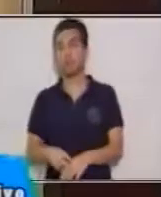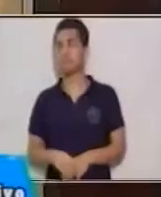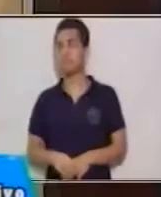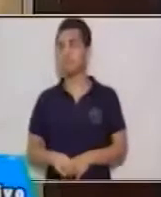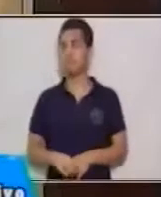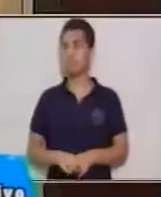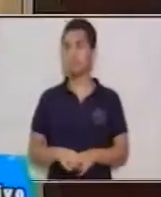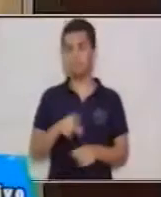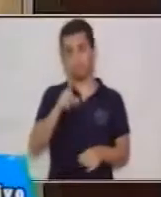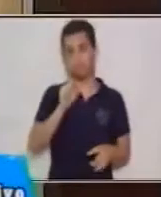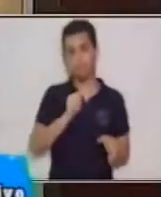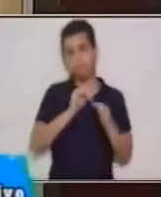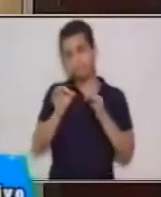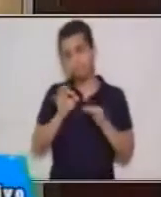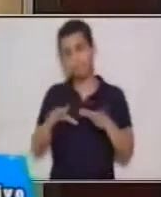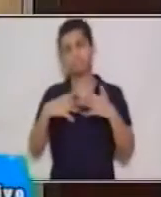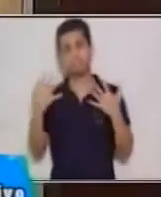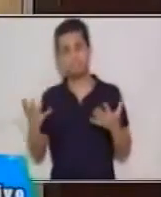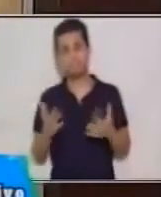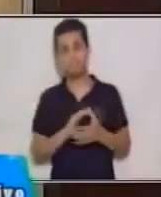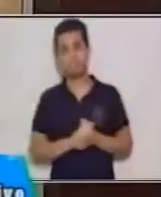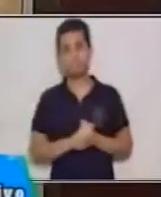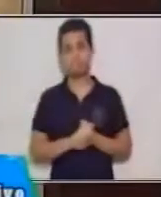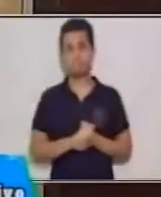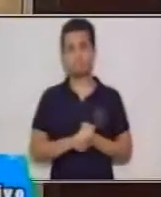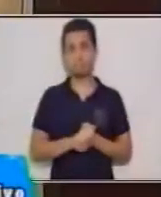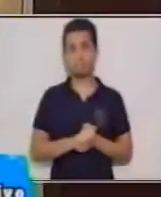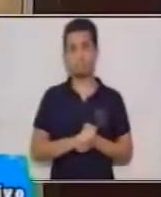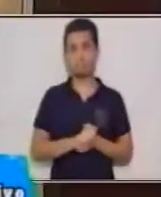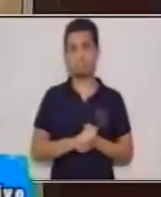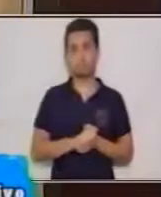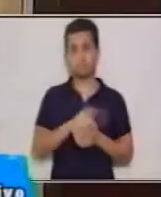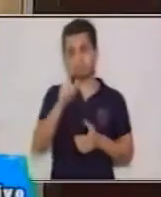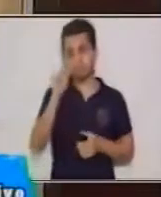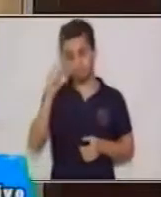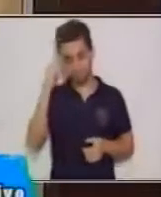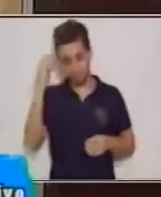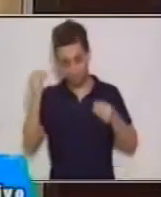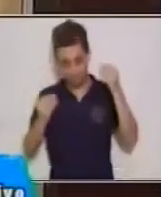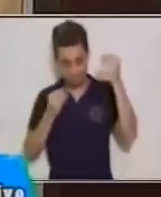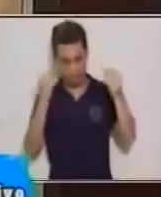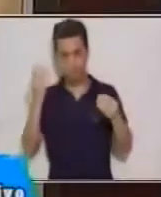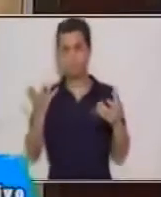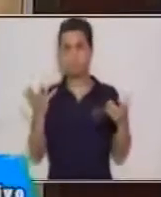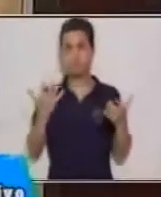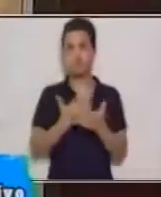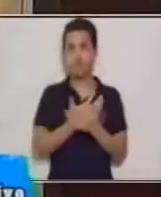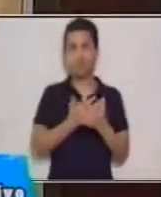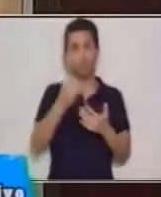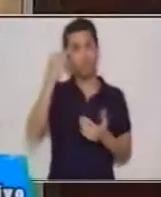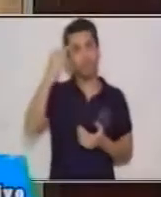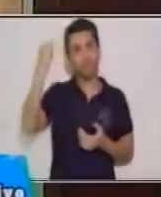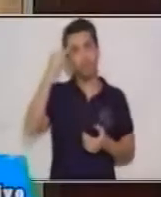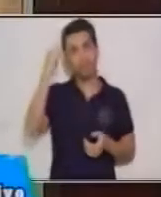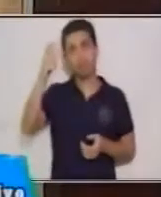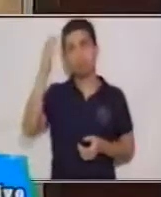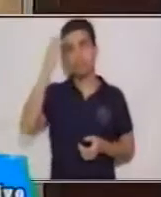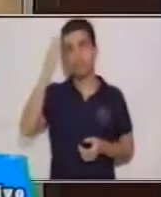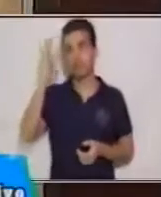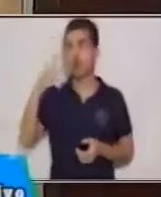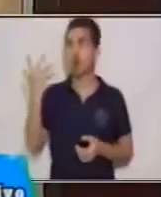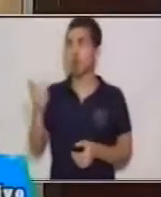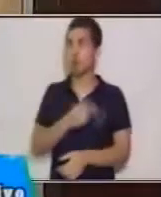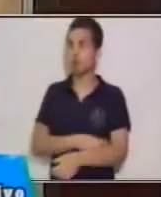el nudo y el desenlace para que usted vaya creando y también imagine en ese momento